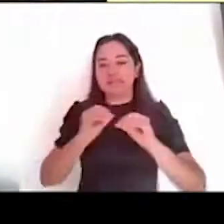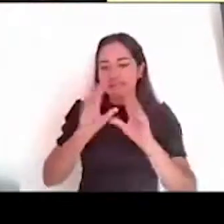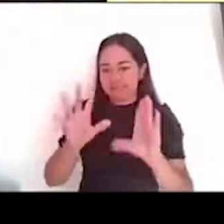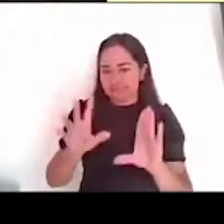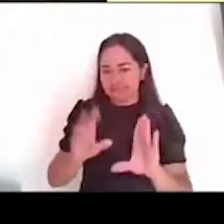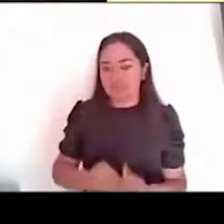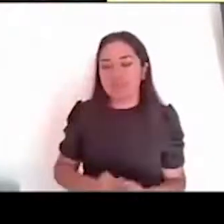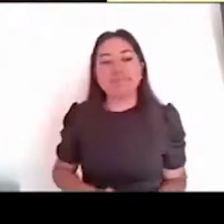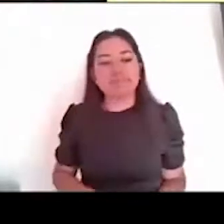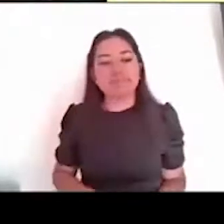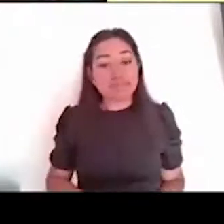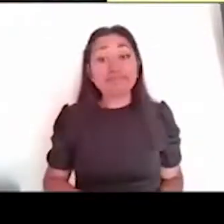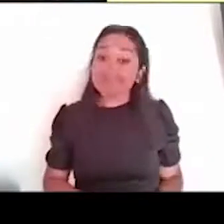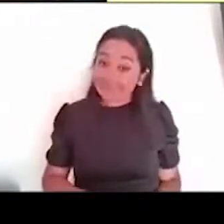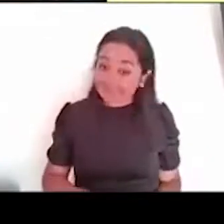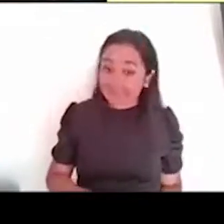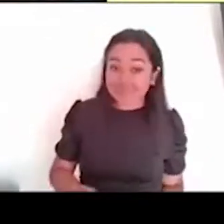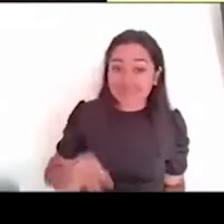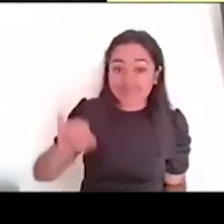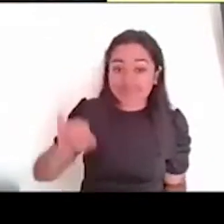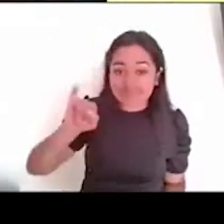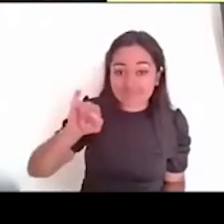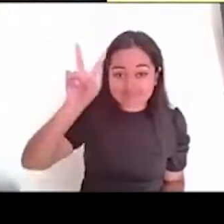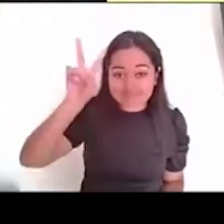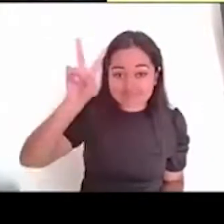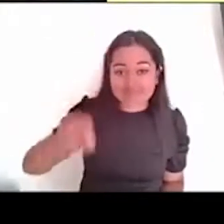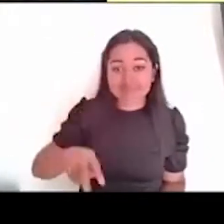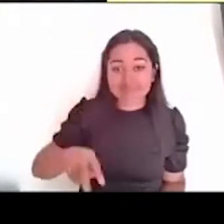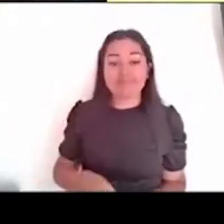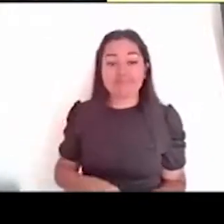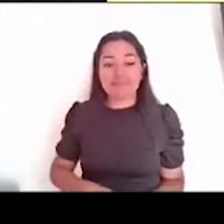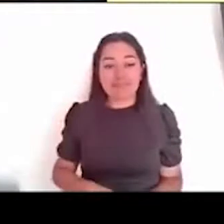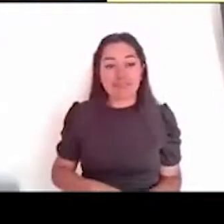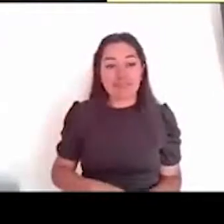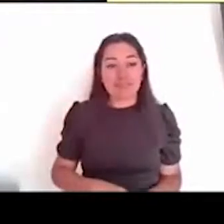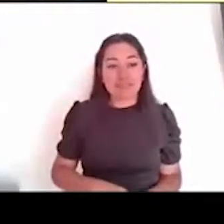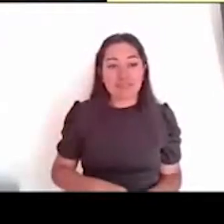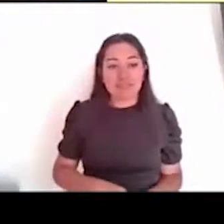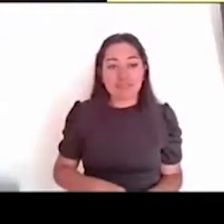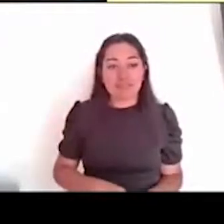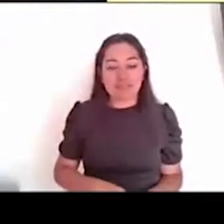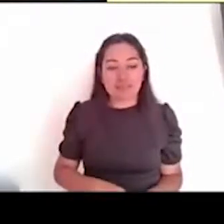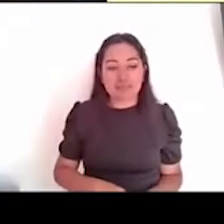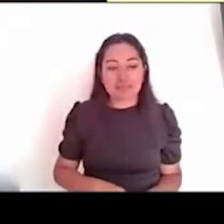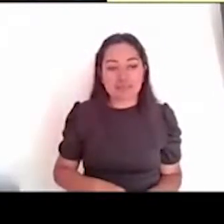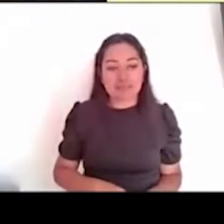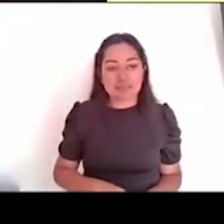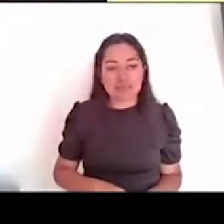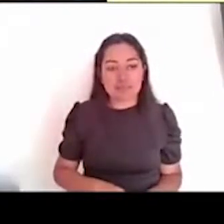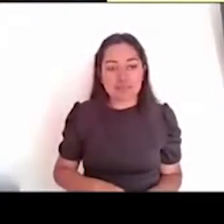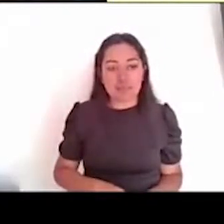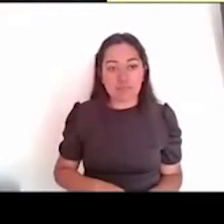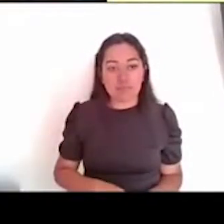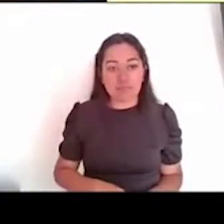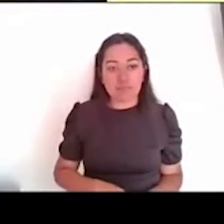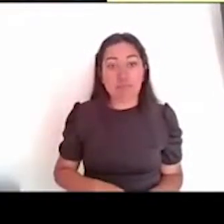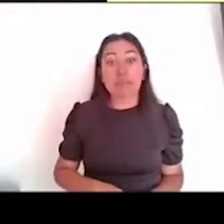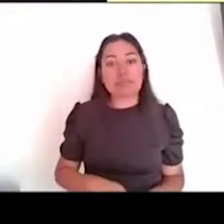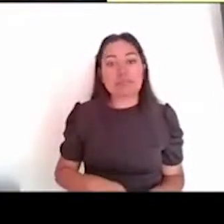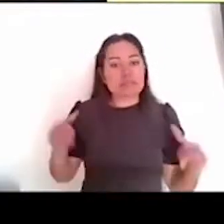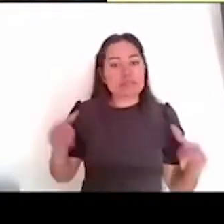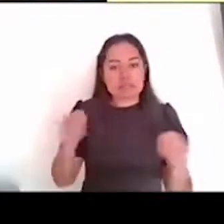pues, este, realmente el centro histórico es de una gran riqueza